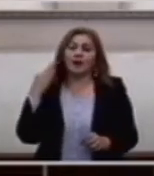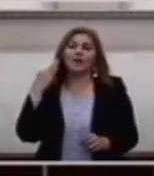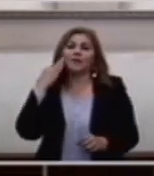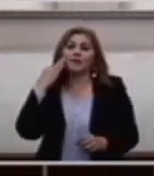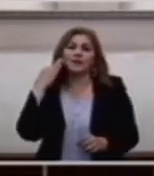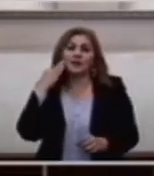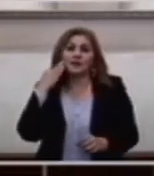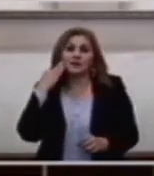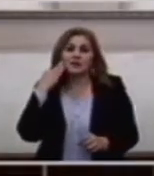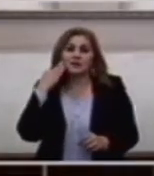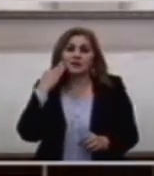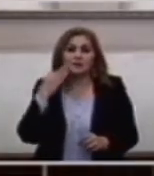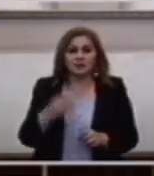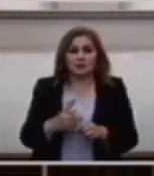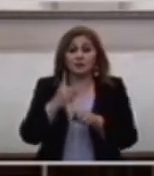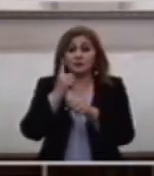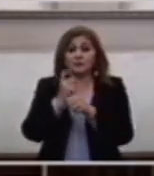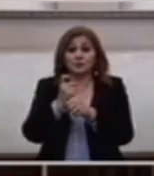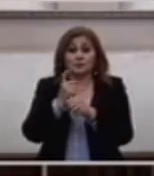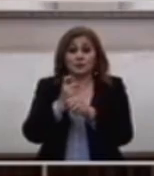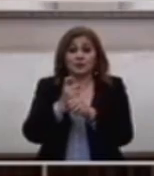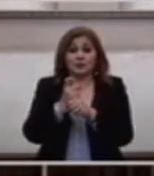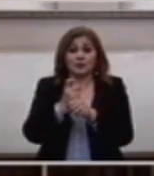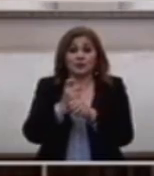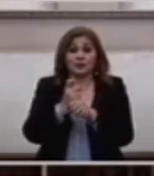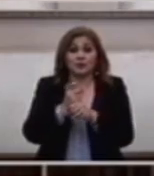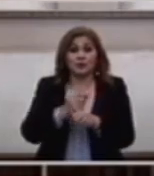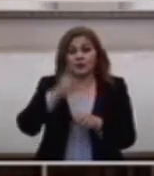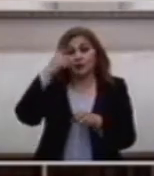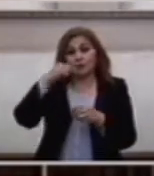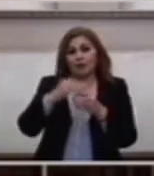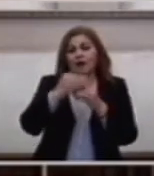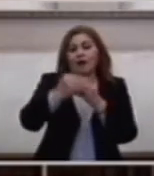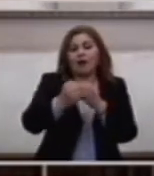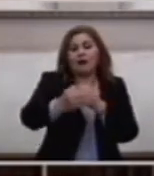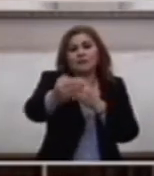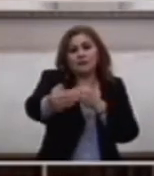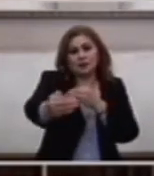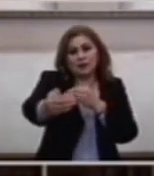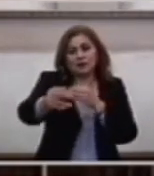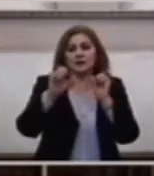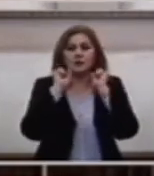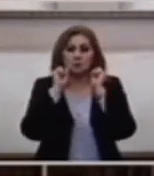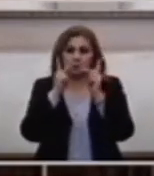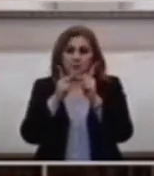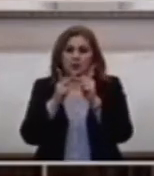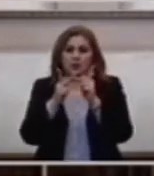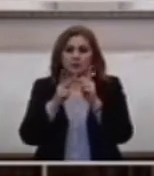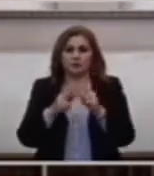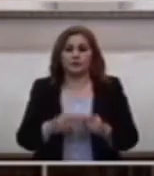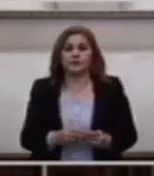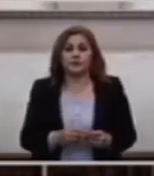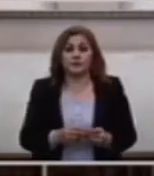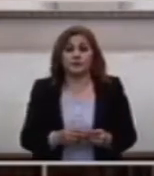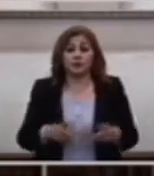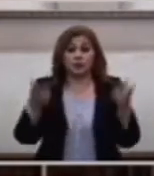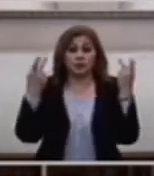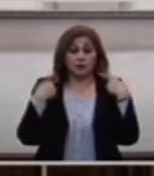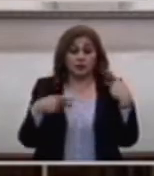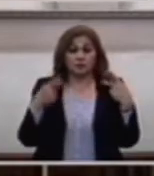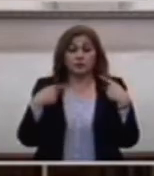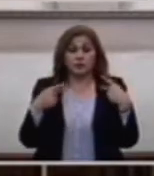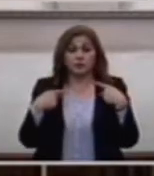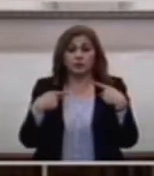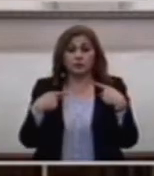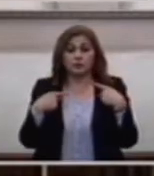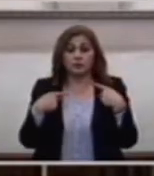Primerea Él es el que Va adelante Los seres humanos Las personas